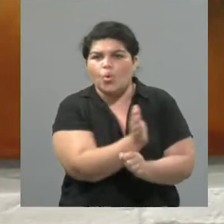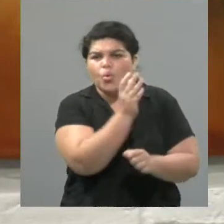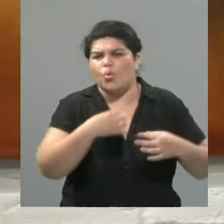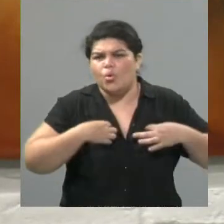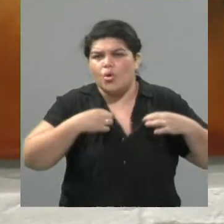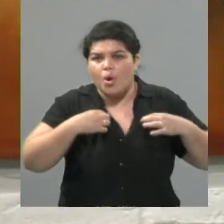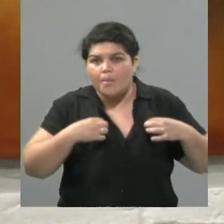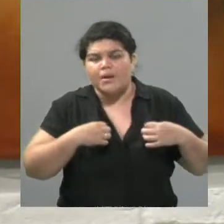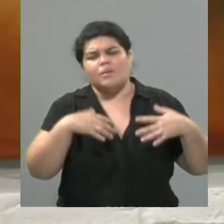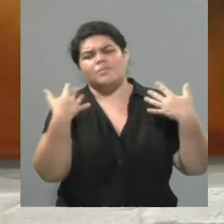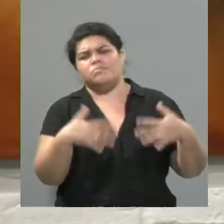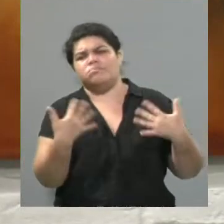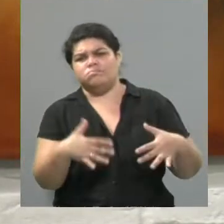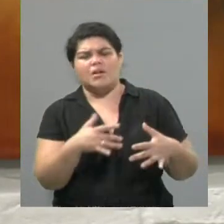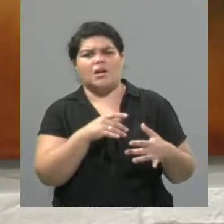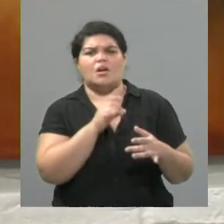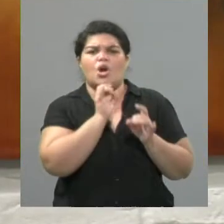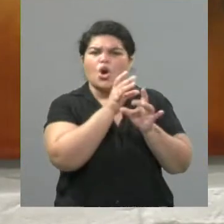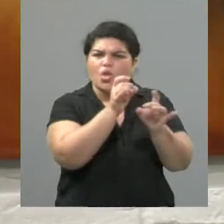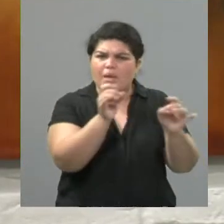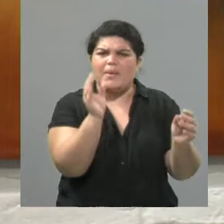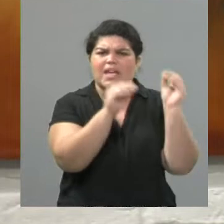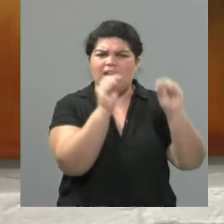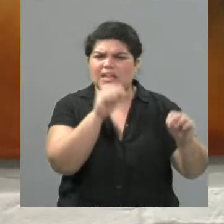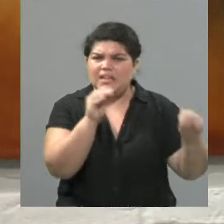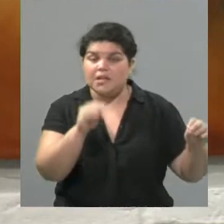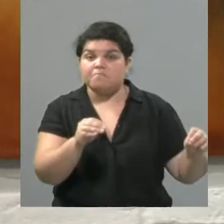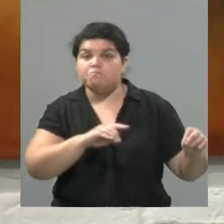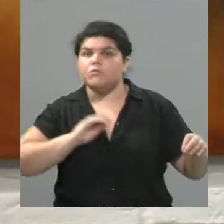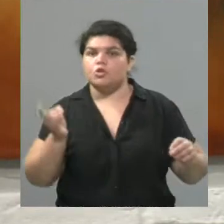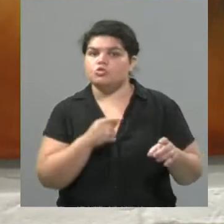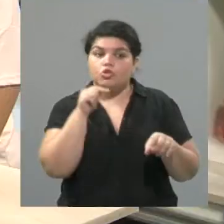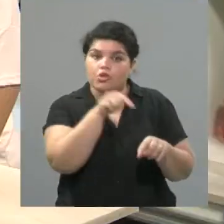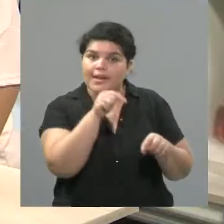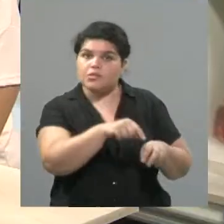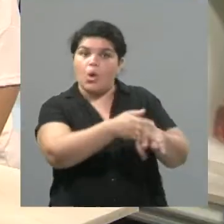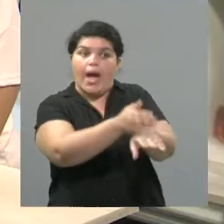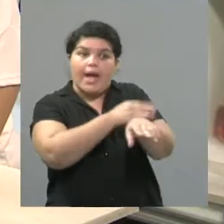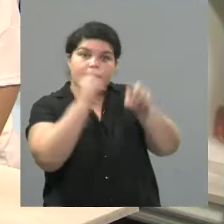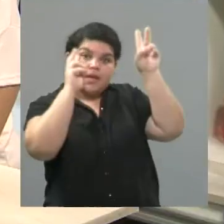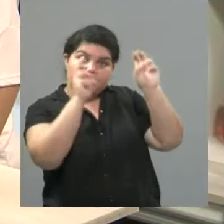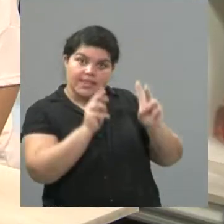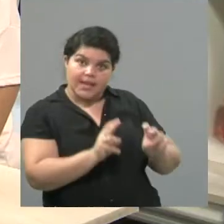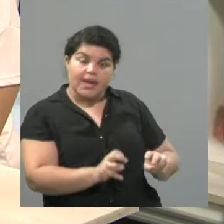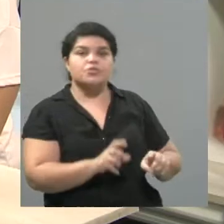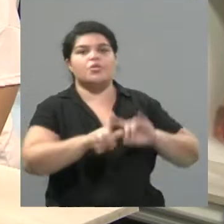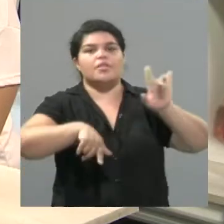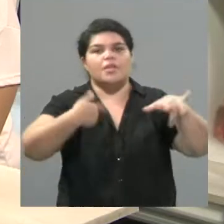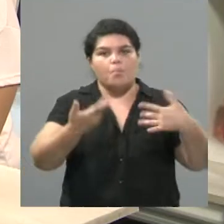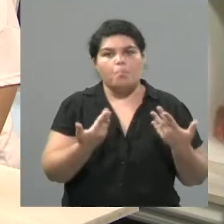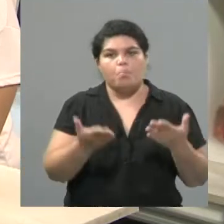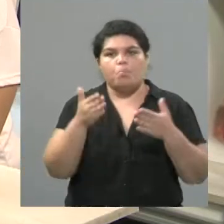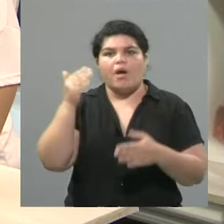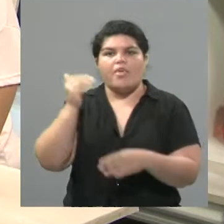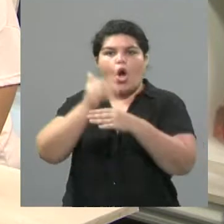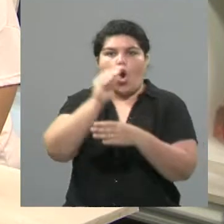trabajo extra que también tuvimos que estudiar para poder implementarlo. Y con qué se encuentra la gente cuando los